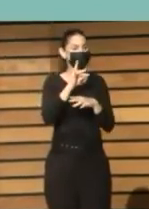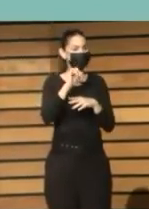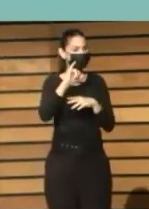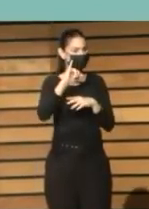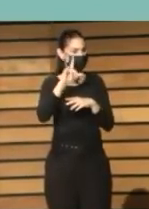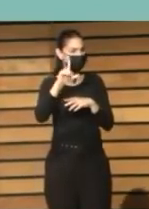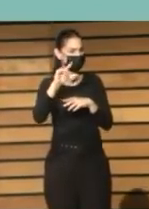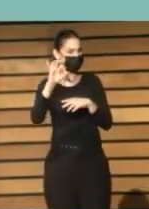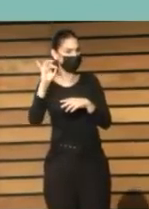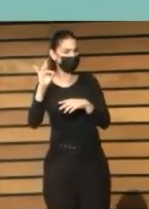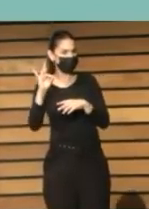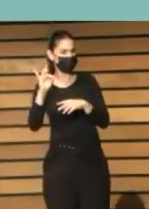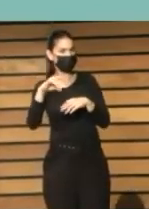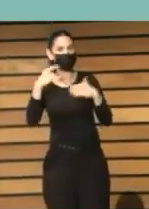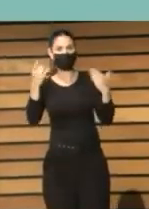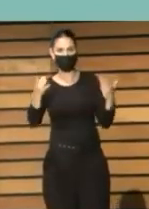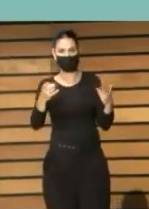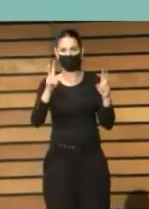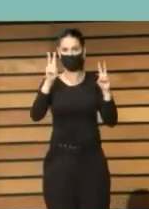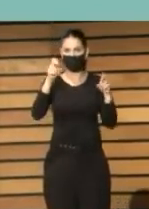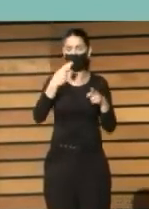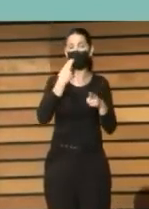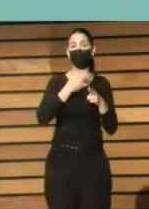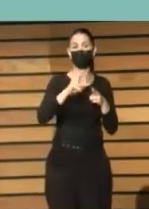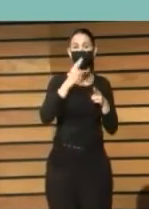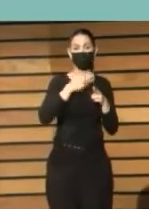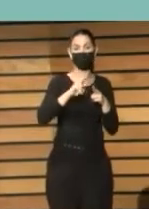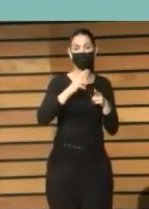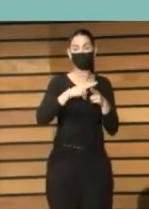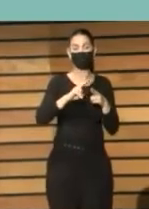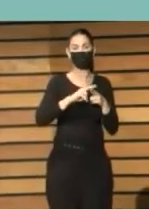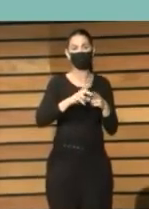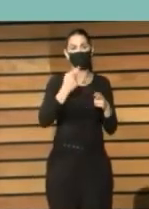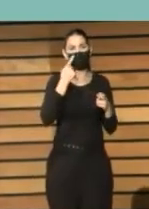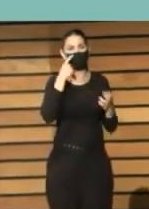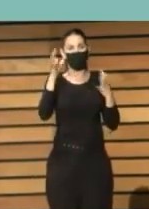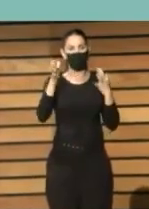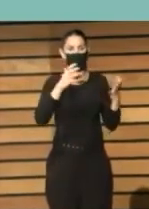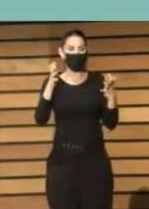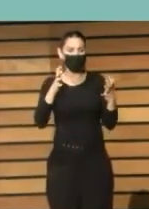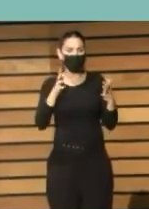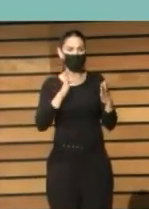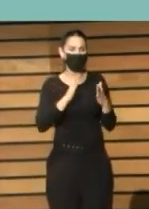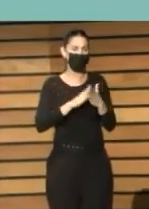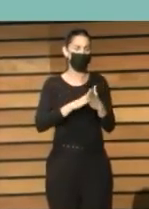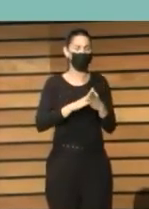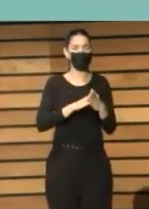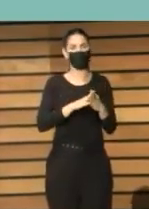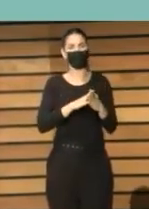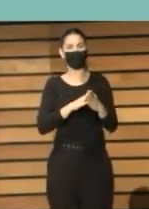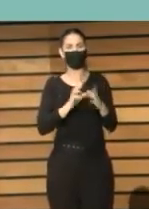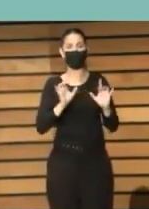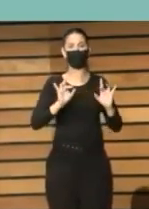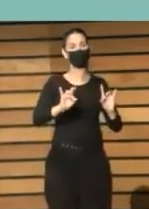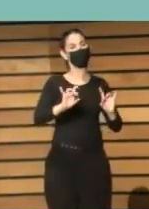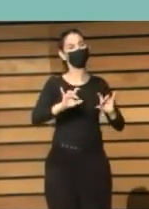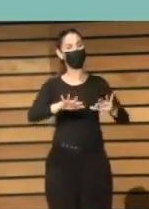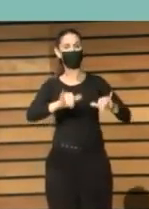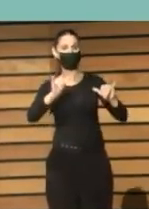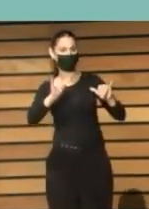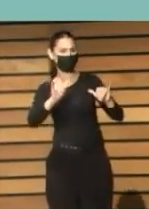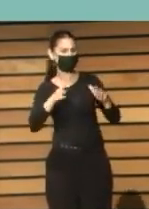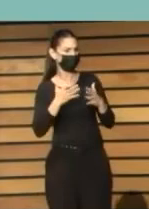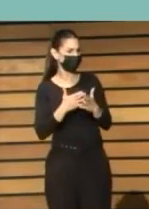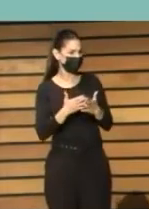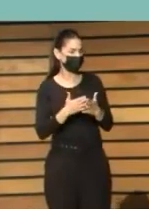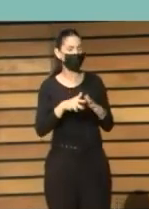conocimientos silos de políticas que parecen impermeables que si es bibliotecas si es cultura es cultura si es movilidad es